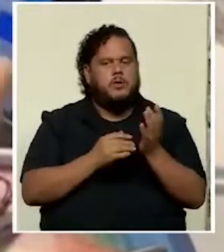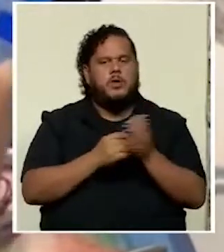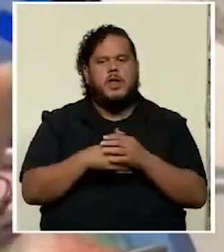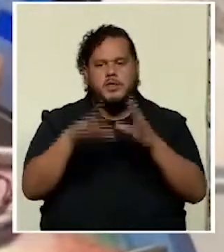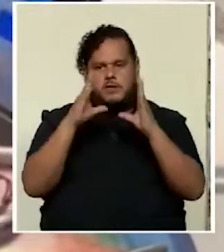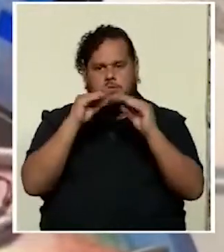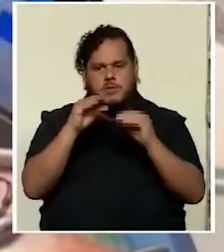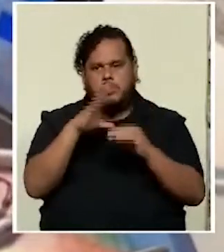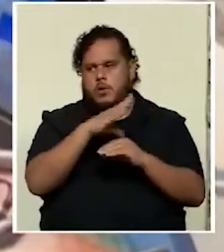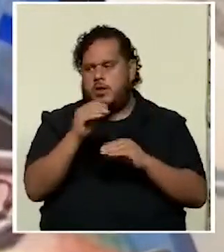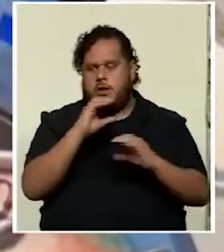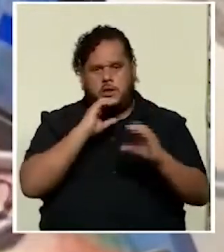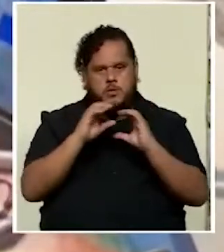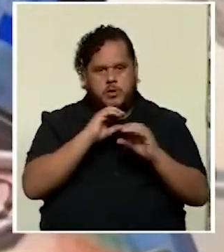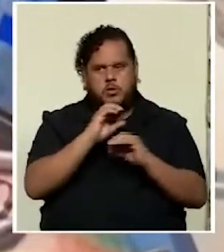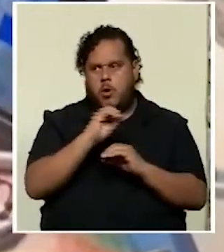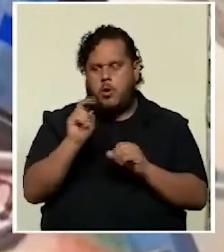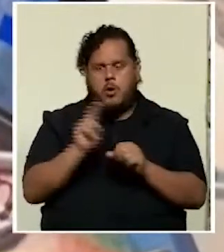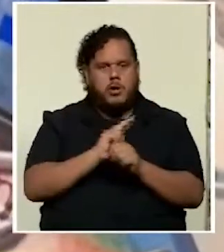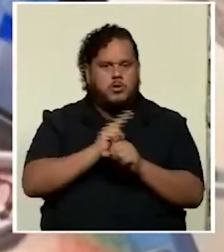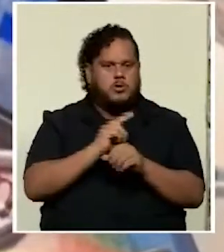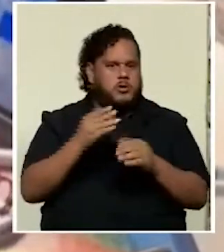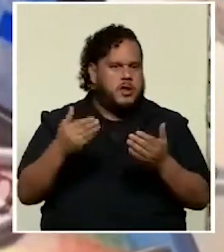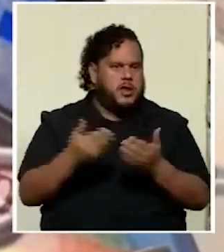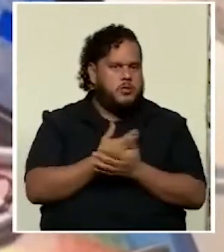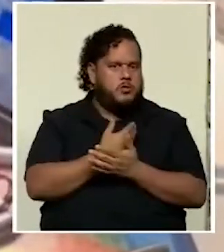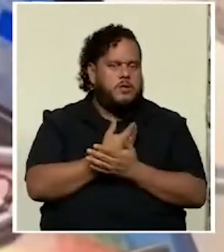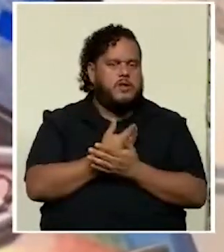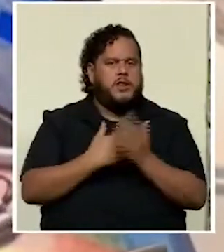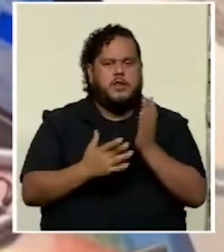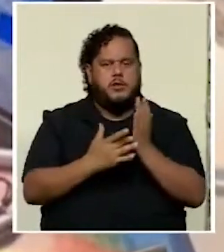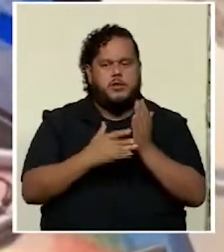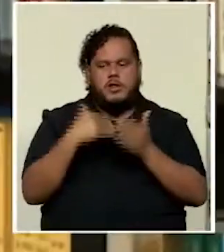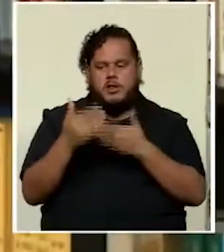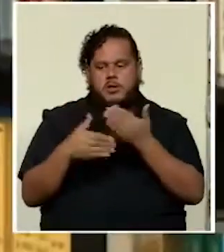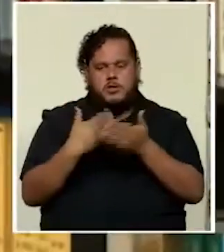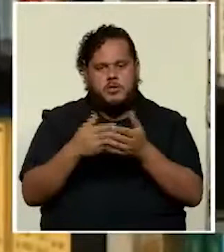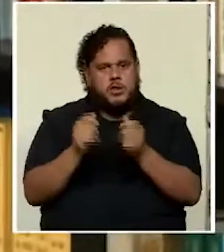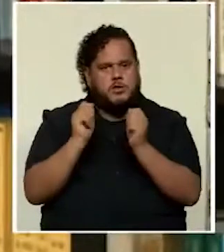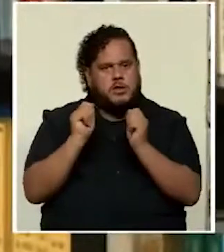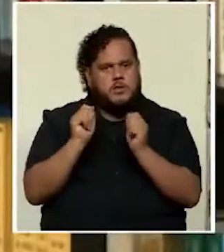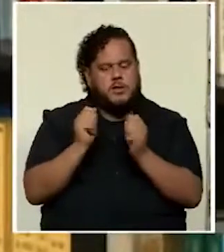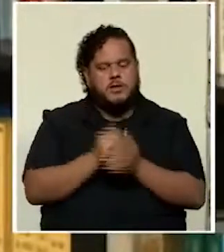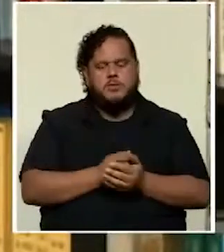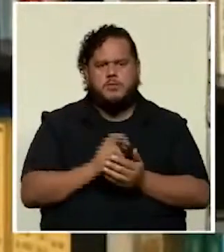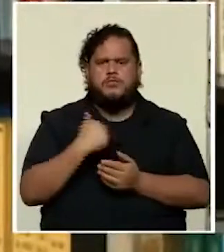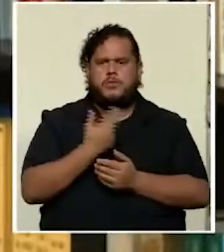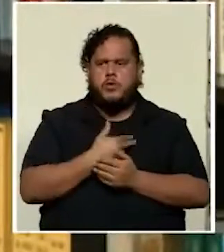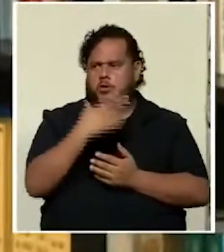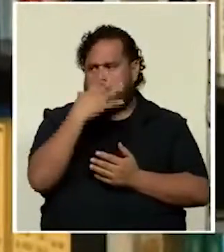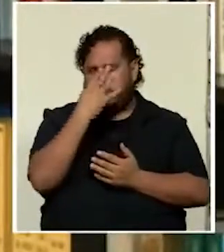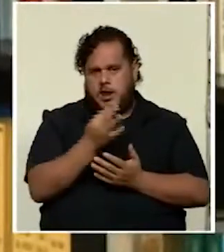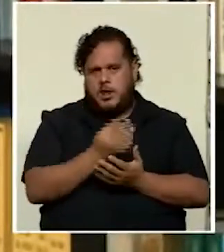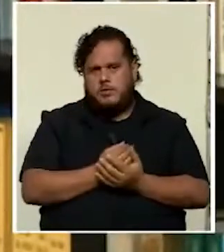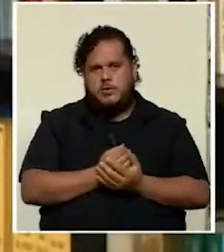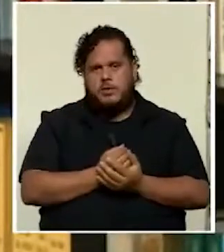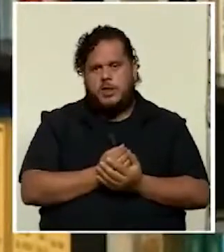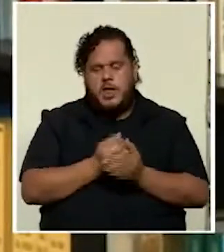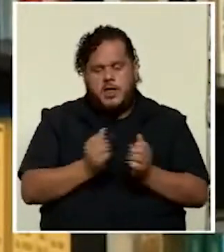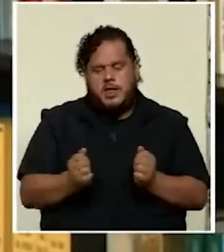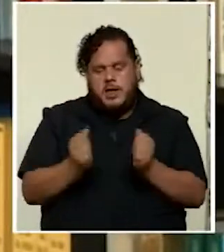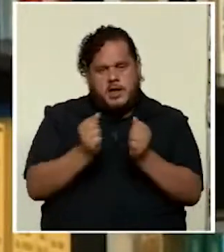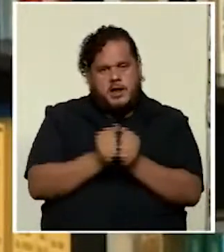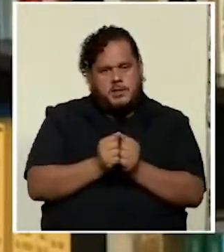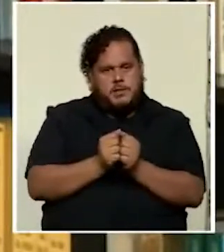comunicación ¿verdad? o en el uso de las nuevas tecnologías en los procesos educativos nosotros creemos que a la parte de